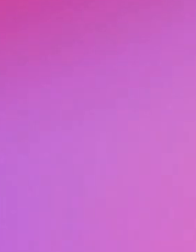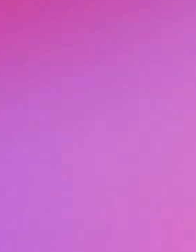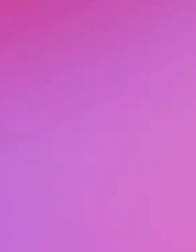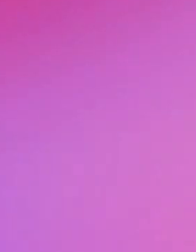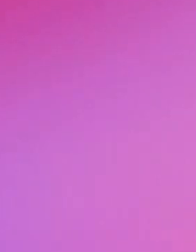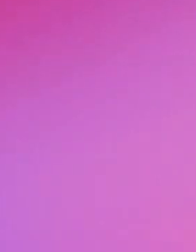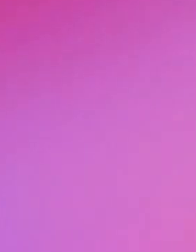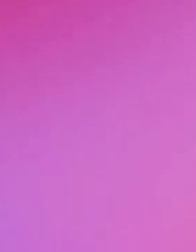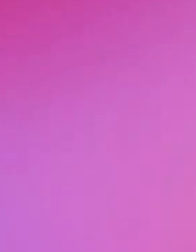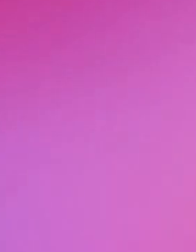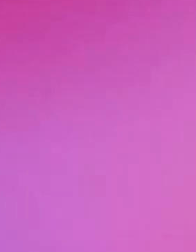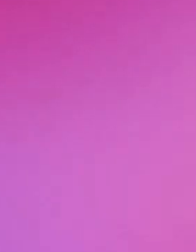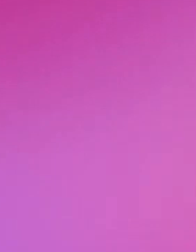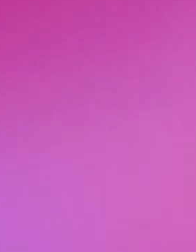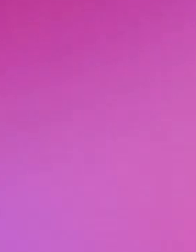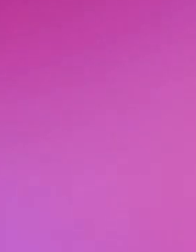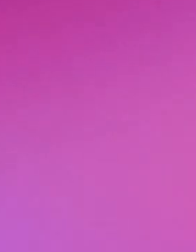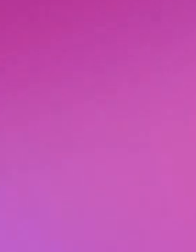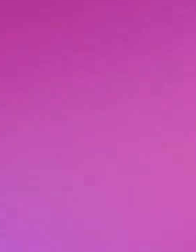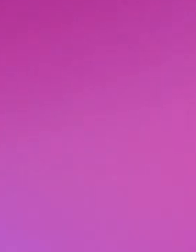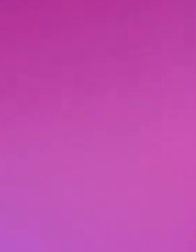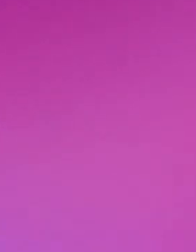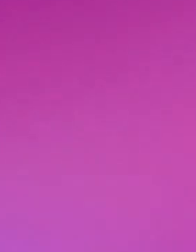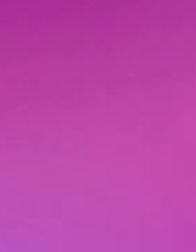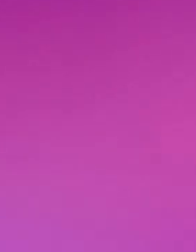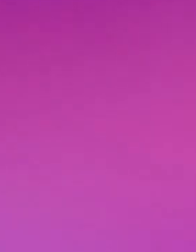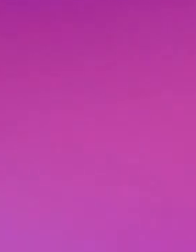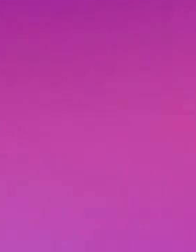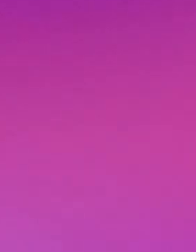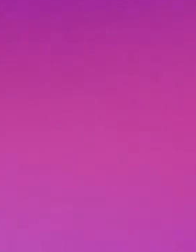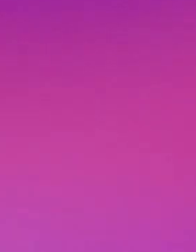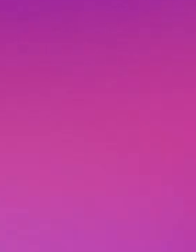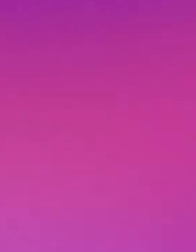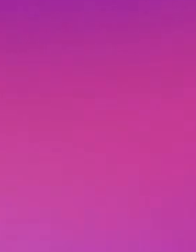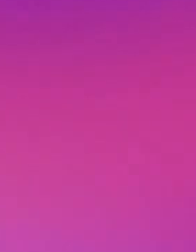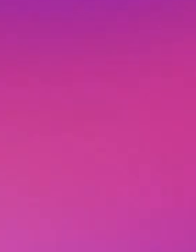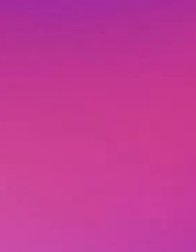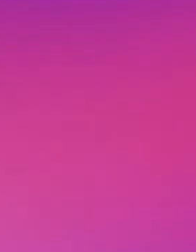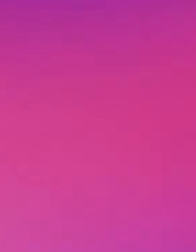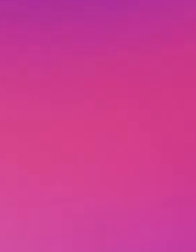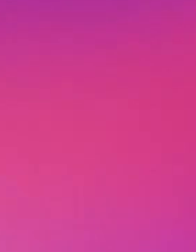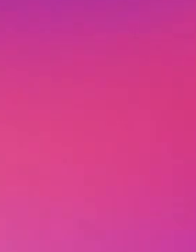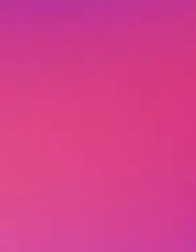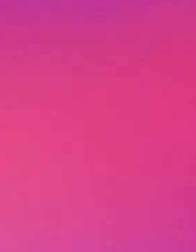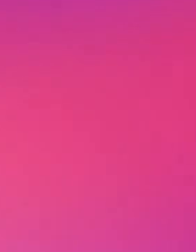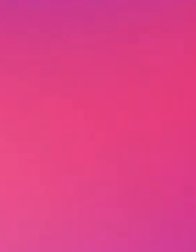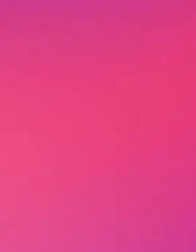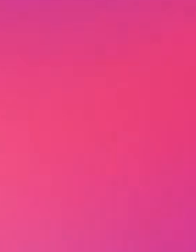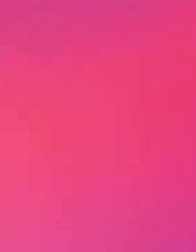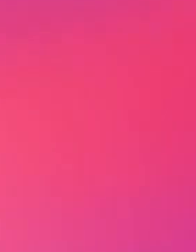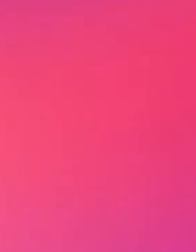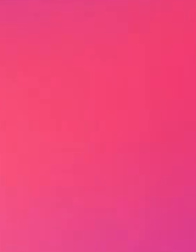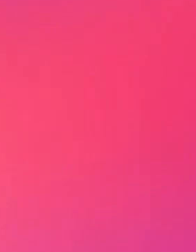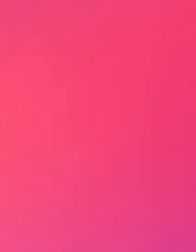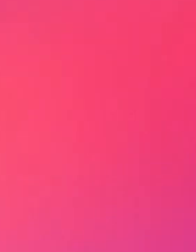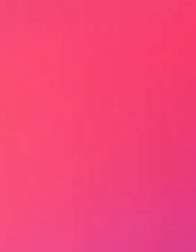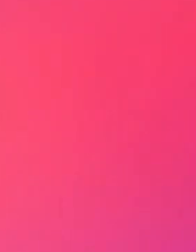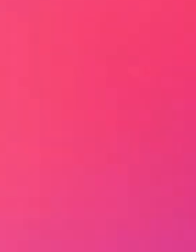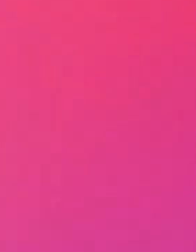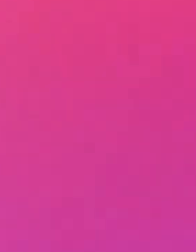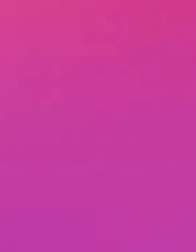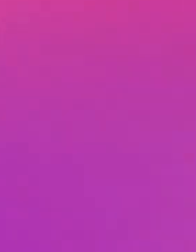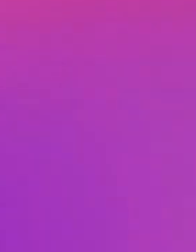libros de texto en versión digital, recuerda que los puedes encontrar en la página conaliteg.cep.gov